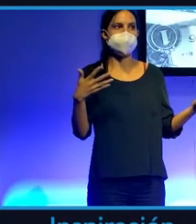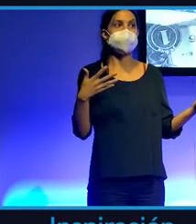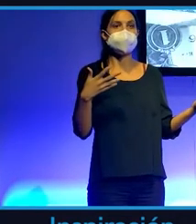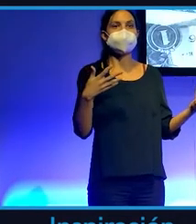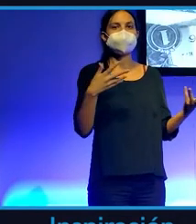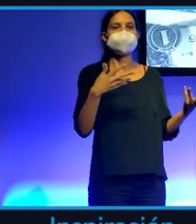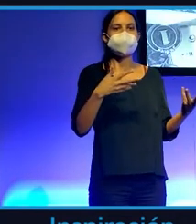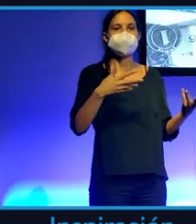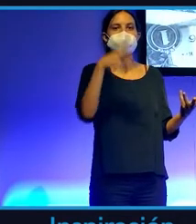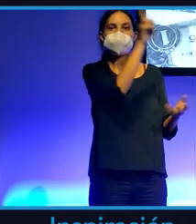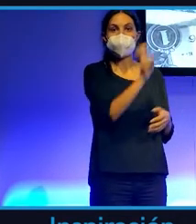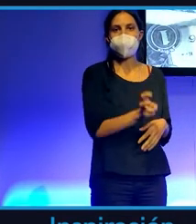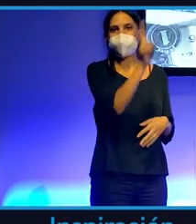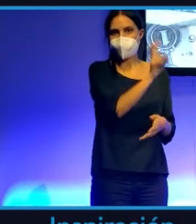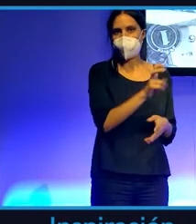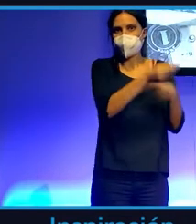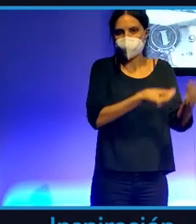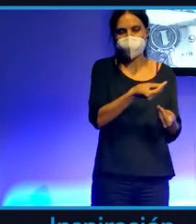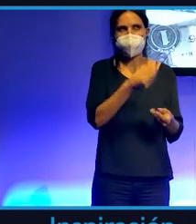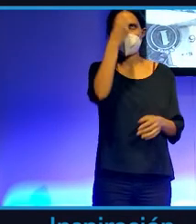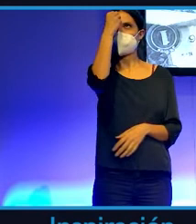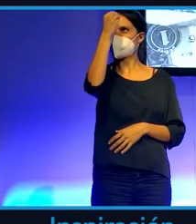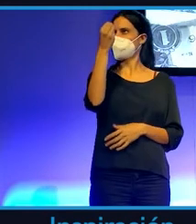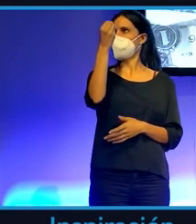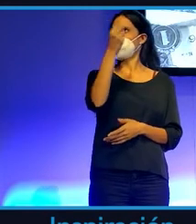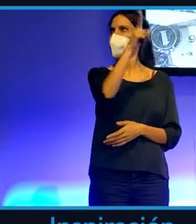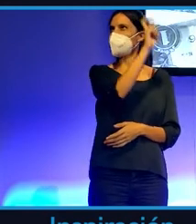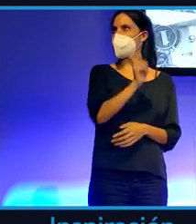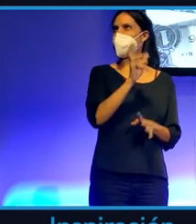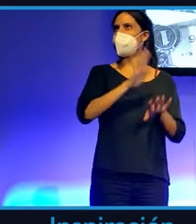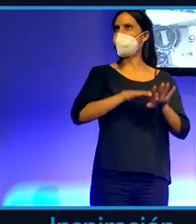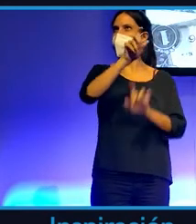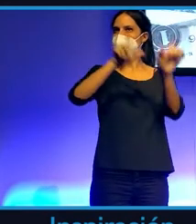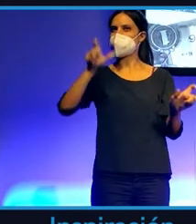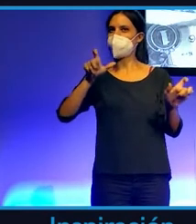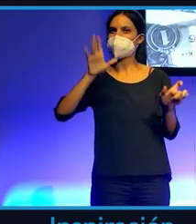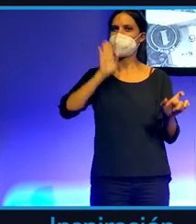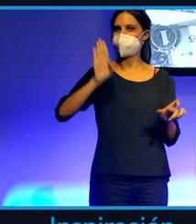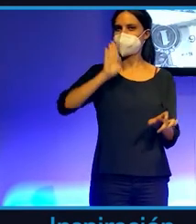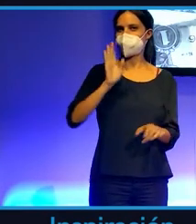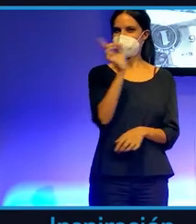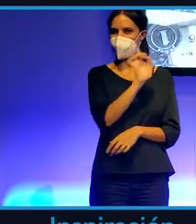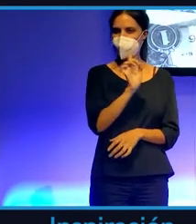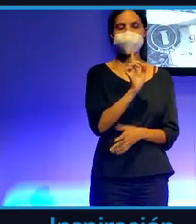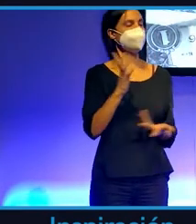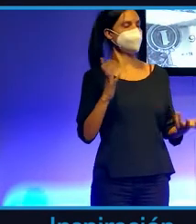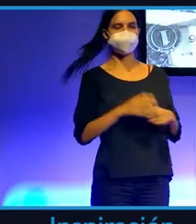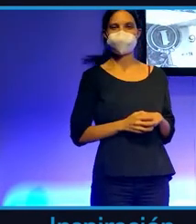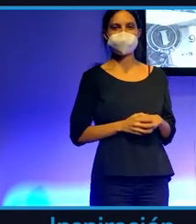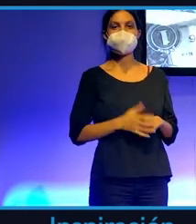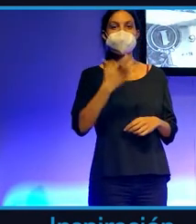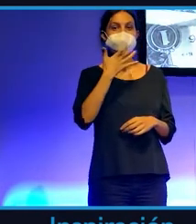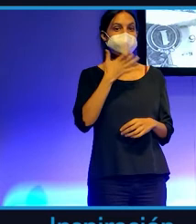Usan el dólar y nadie está pensando el dólar el dólar es para criminales y tal pero es que el crimen organizado usa el dólar.